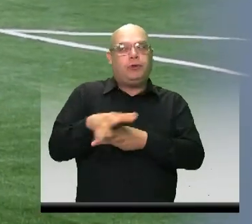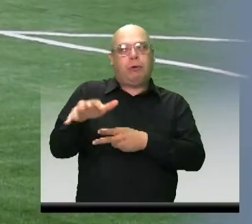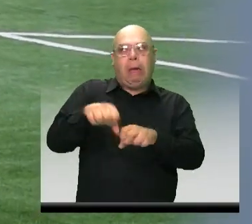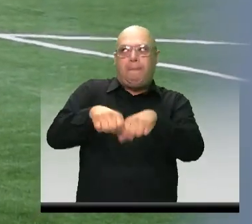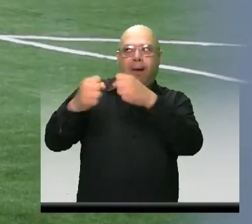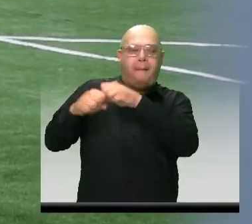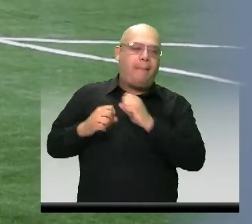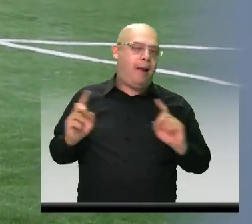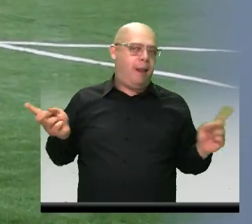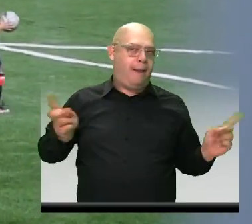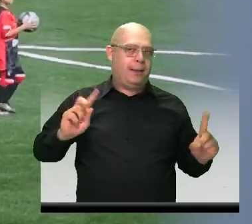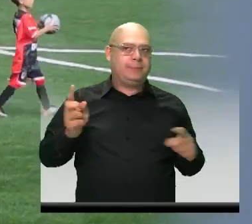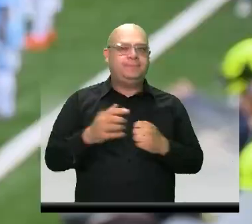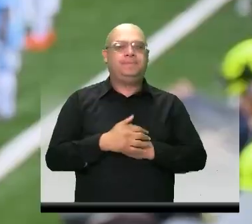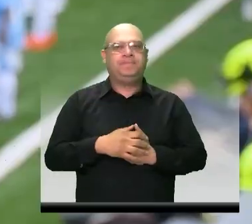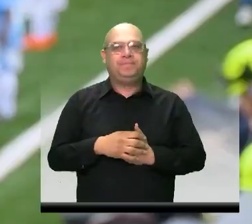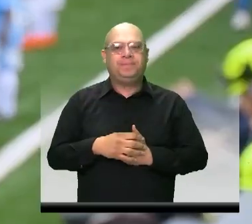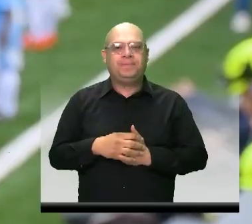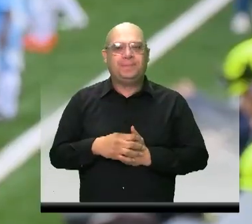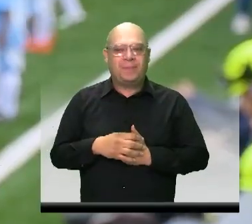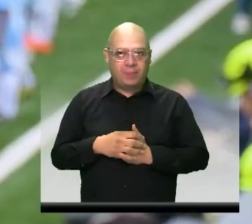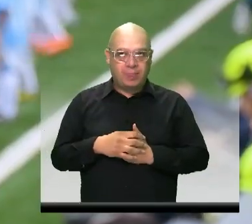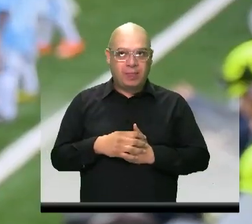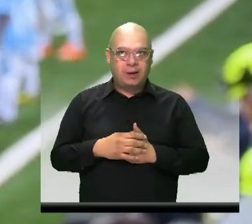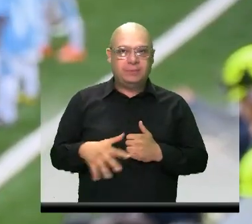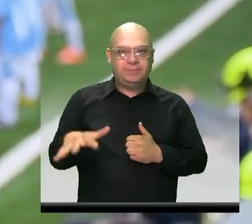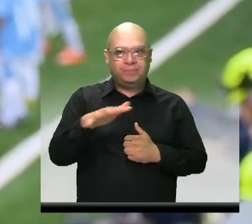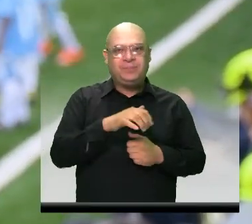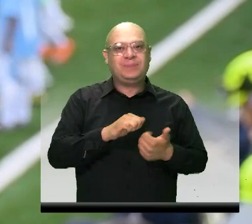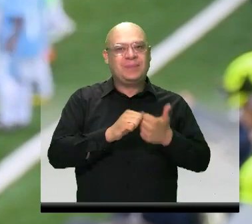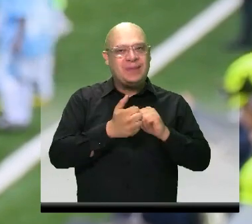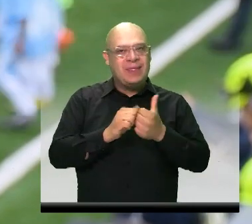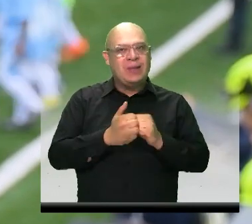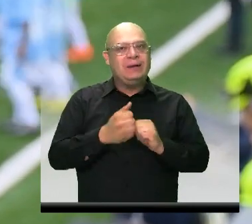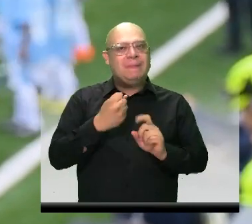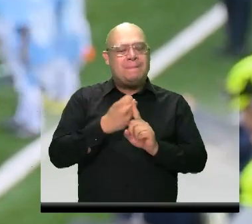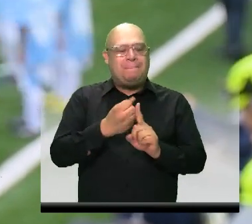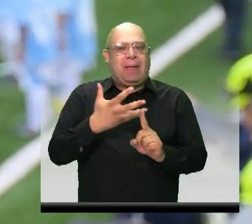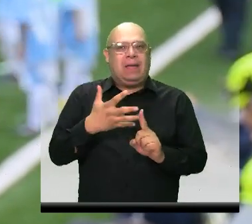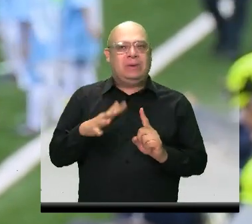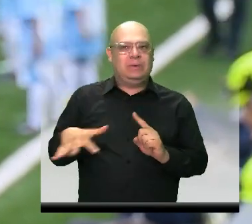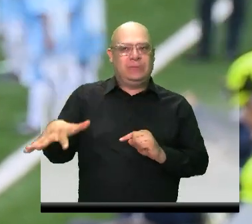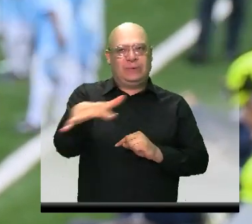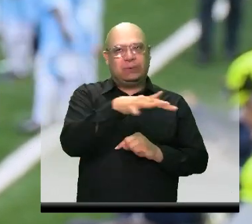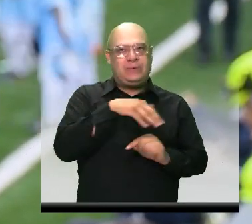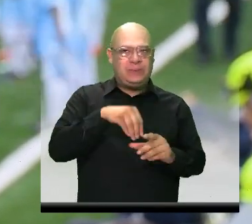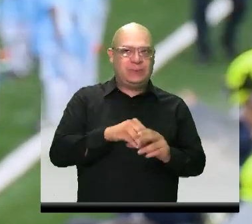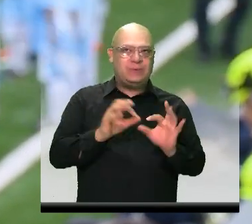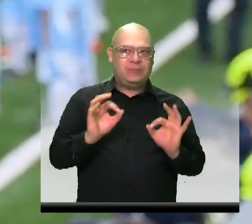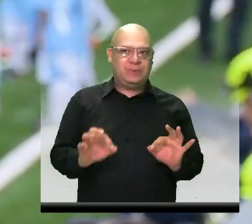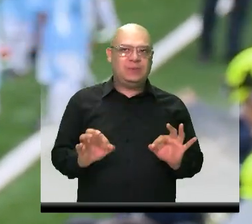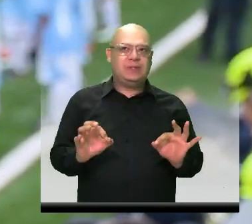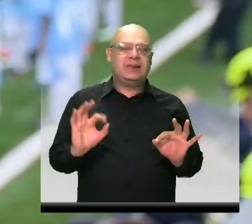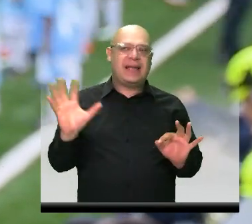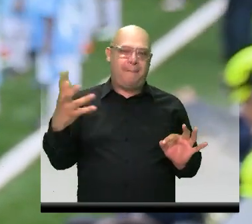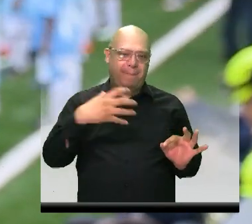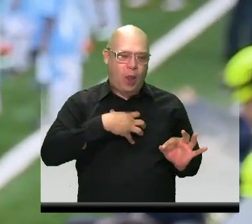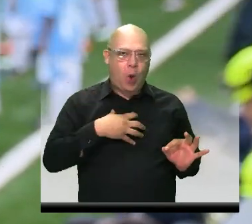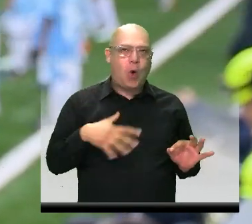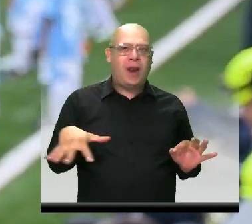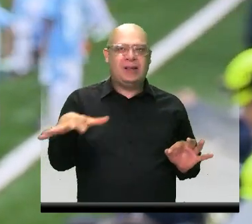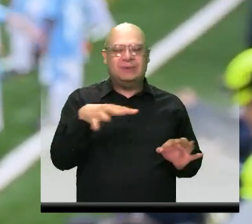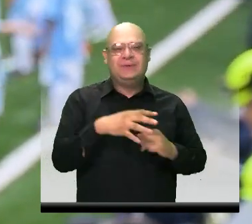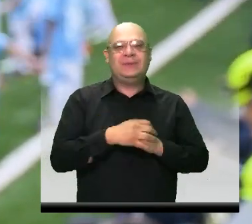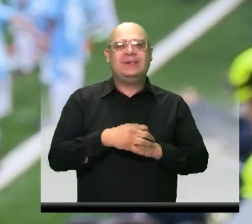impacta significativamente el deporte en nuestra ciudad, primeramente porque es una ciudad de campeones, es un